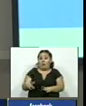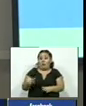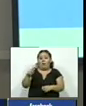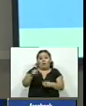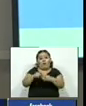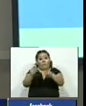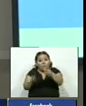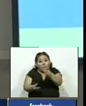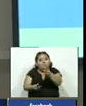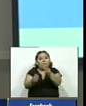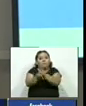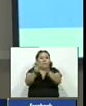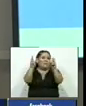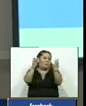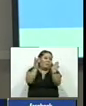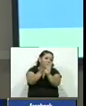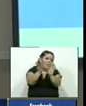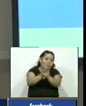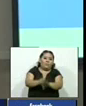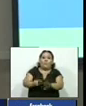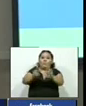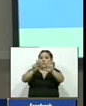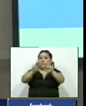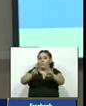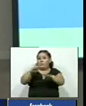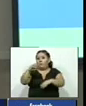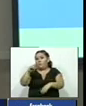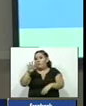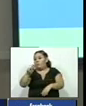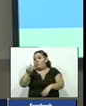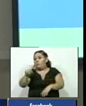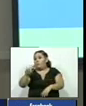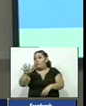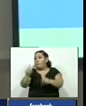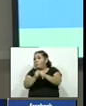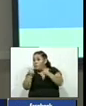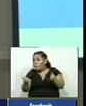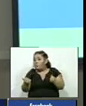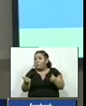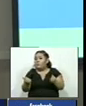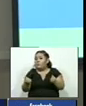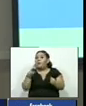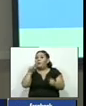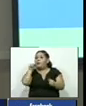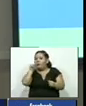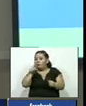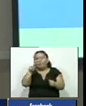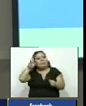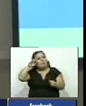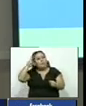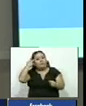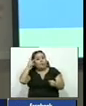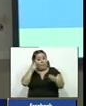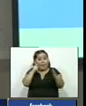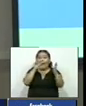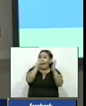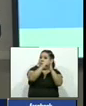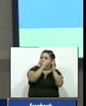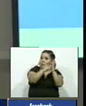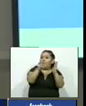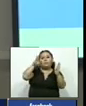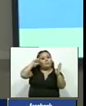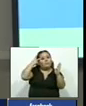psicológicos que son aproximadamente 704.5 millones esto equivale solamente esto